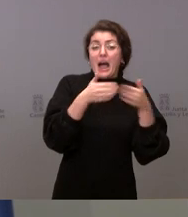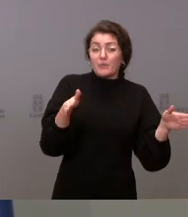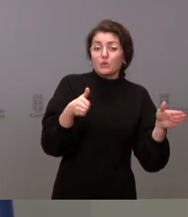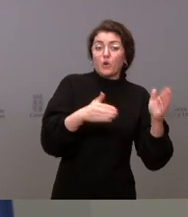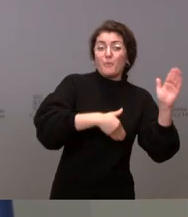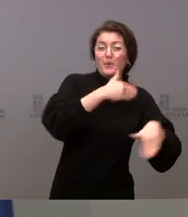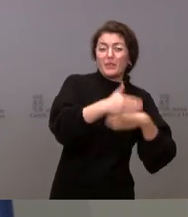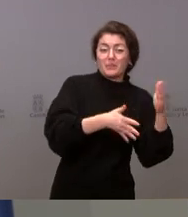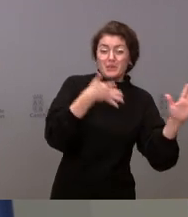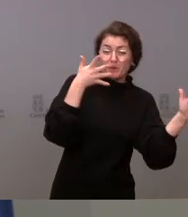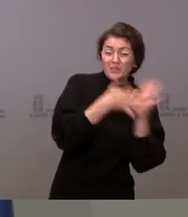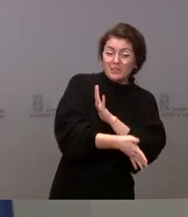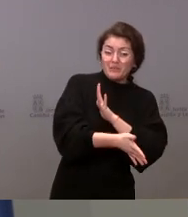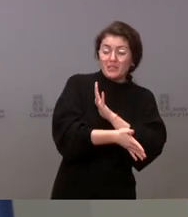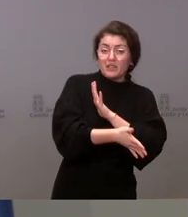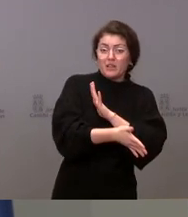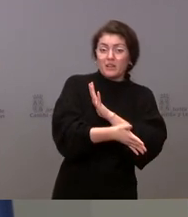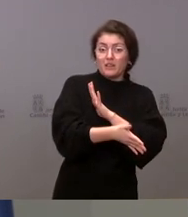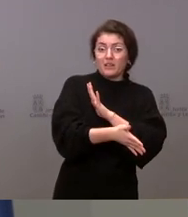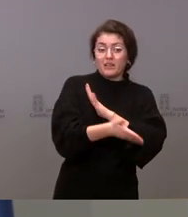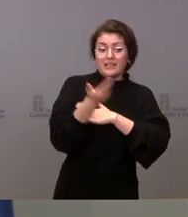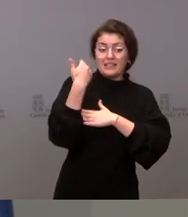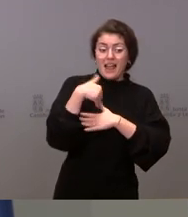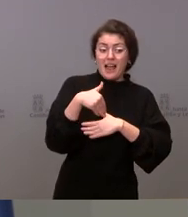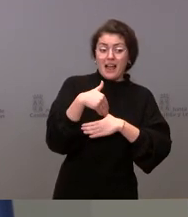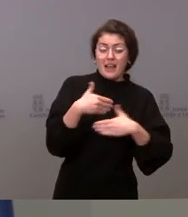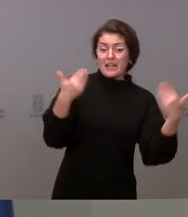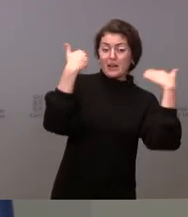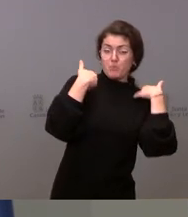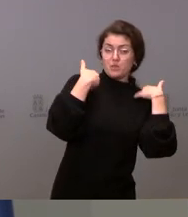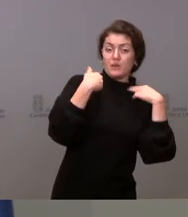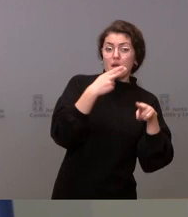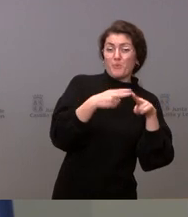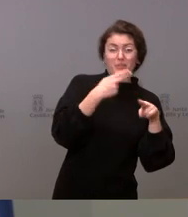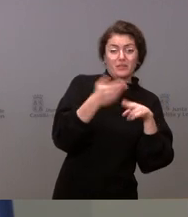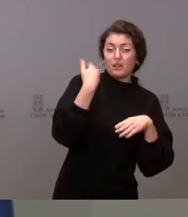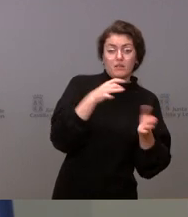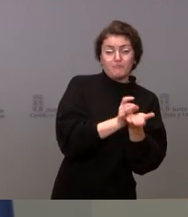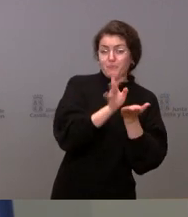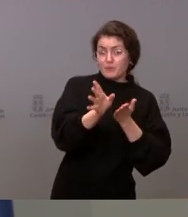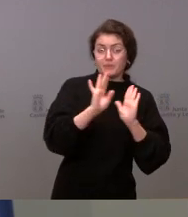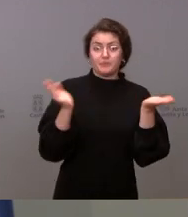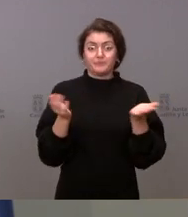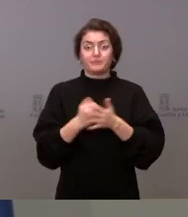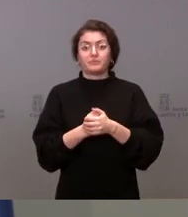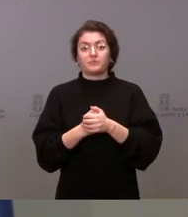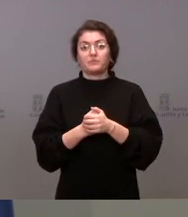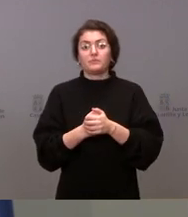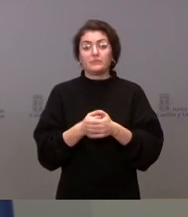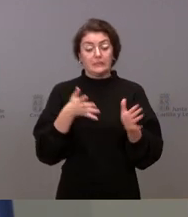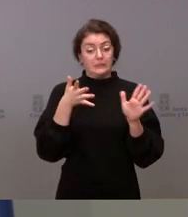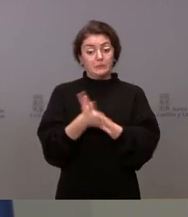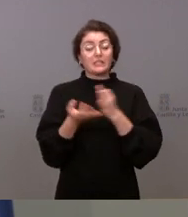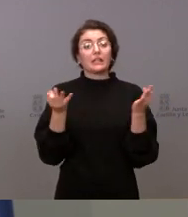retirada de los cargos de dirección. Por tanto, esto